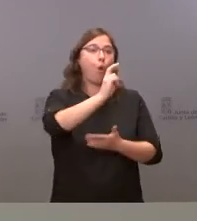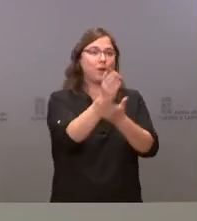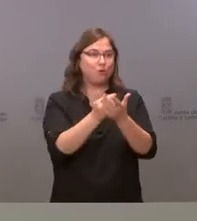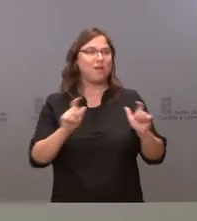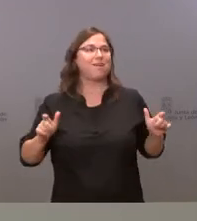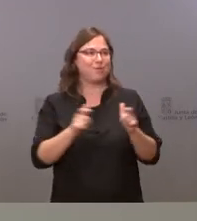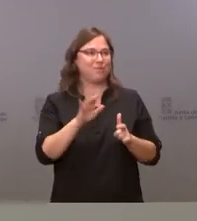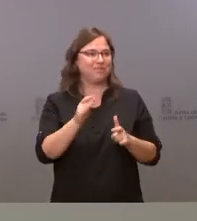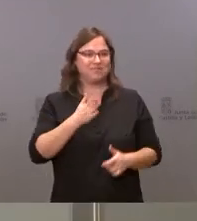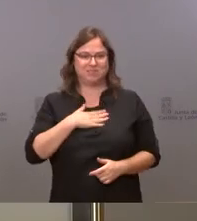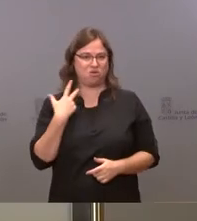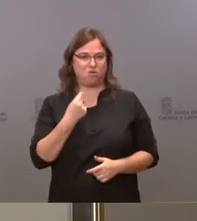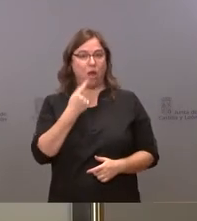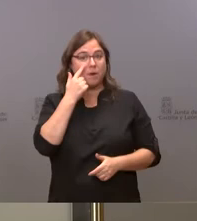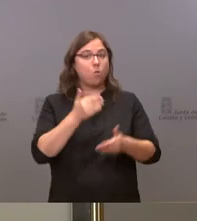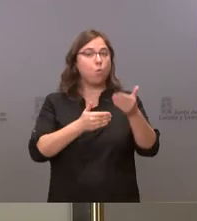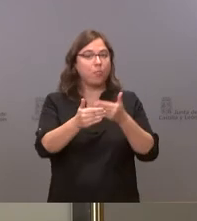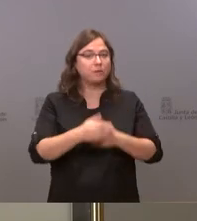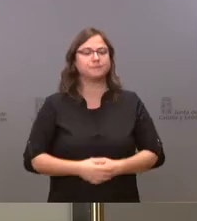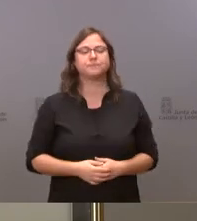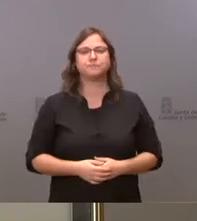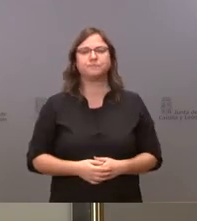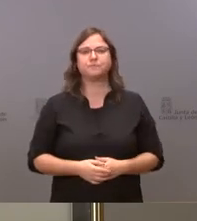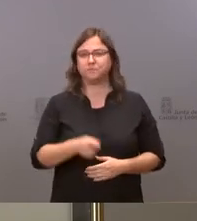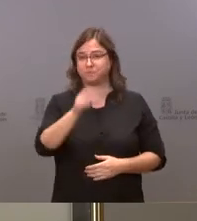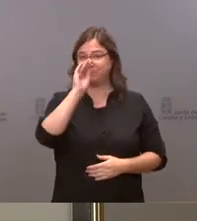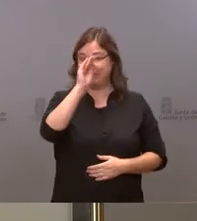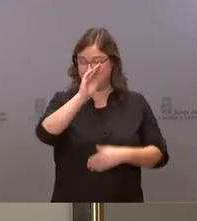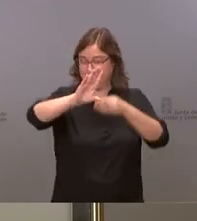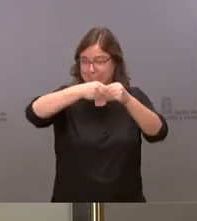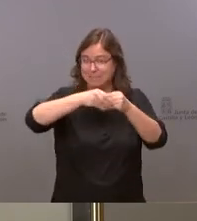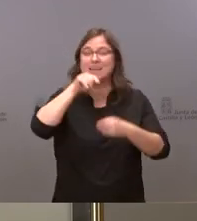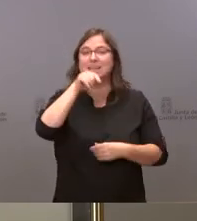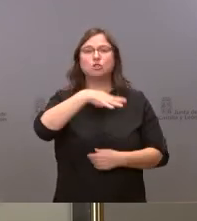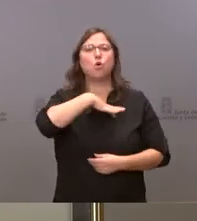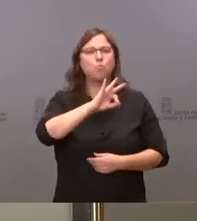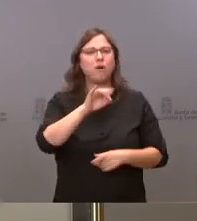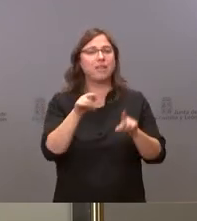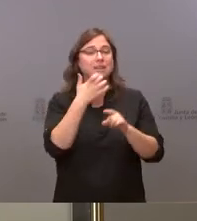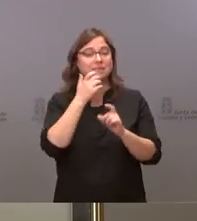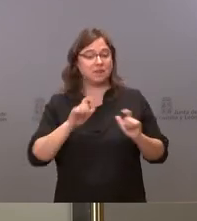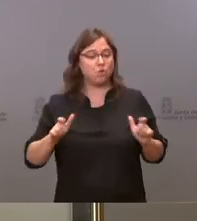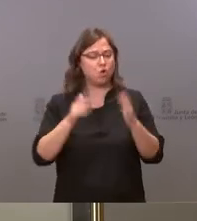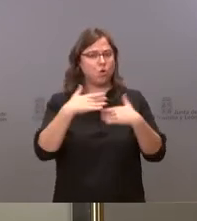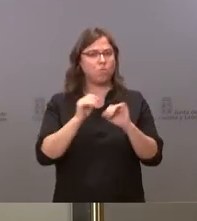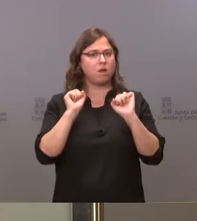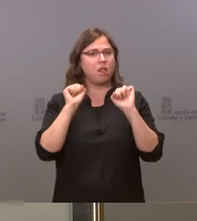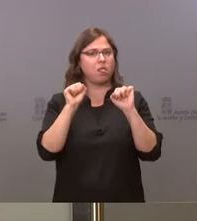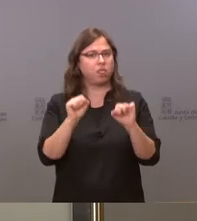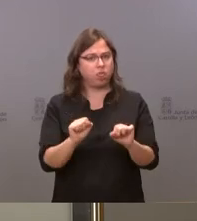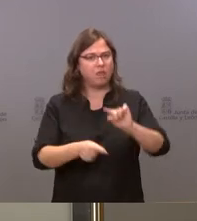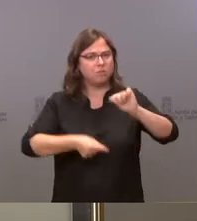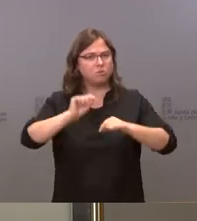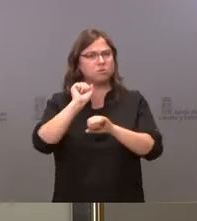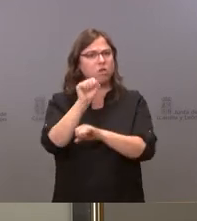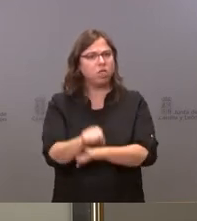autónomas pero esto puede perdona es a colación de esta respuesta esto puede retrasar la presentación de los presupuestos y